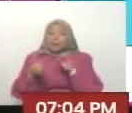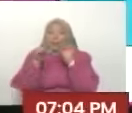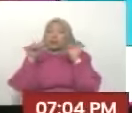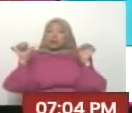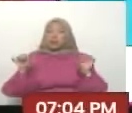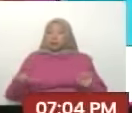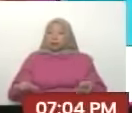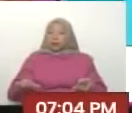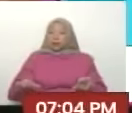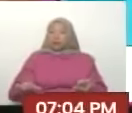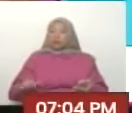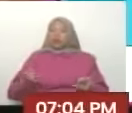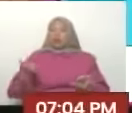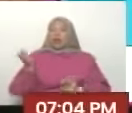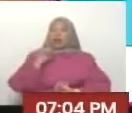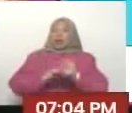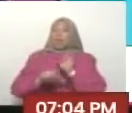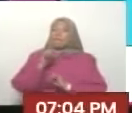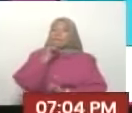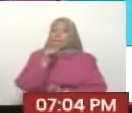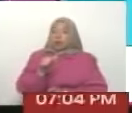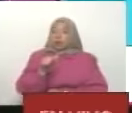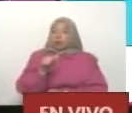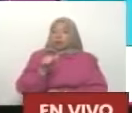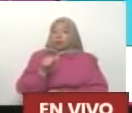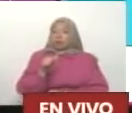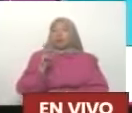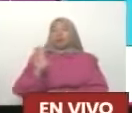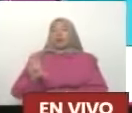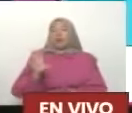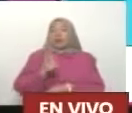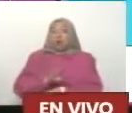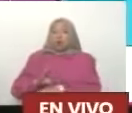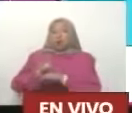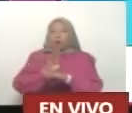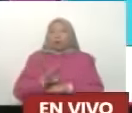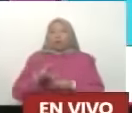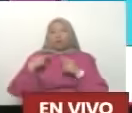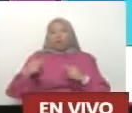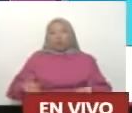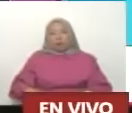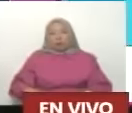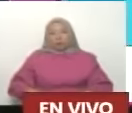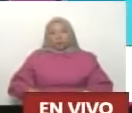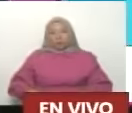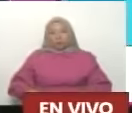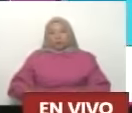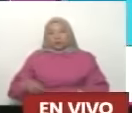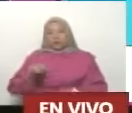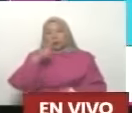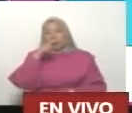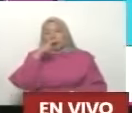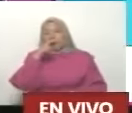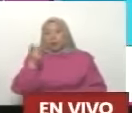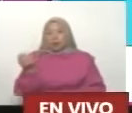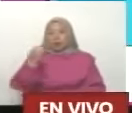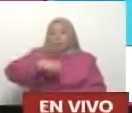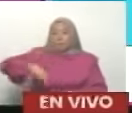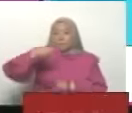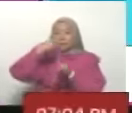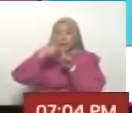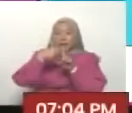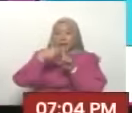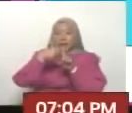capitalista depredador para lograr salvar la especie humana con Maduro más lo que